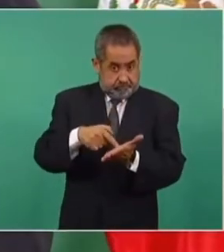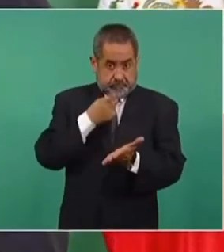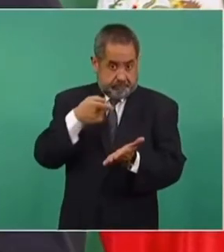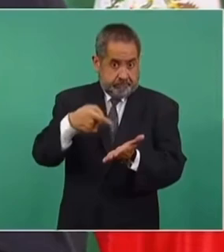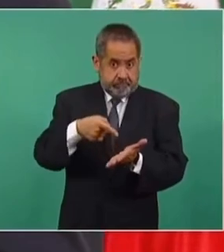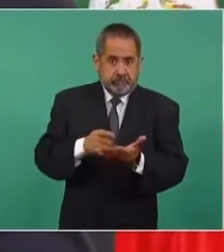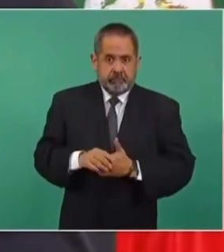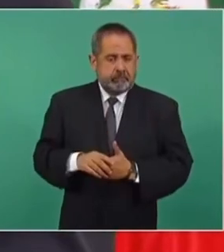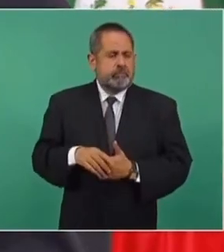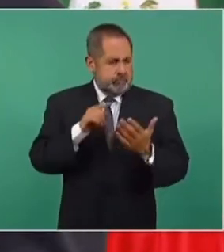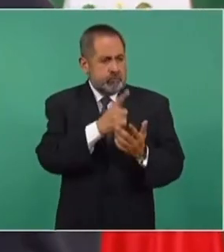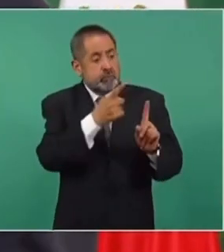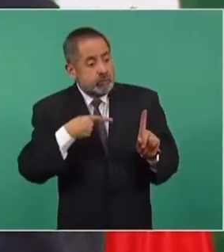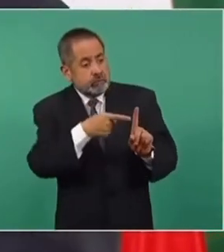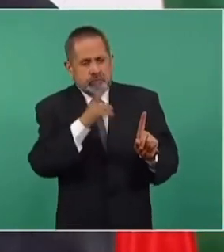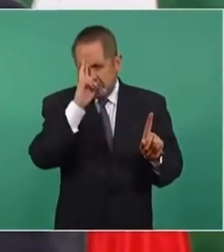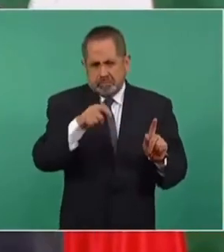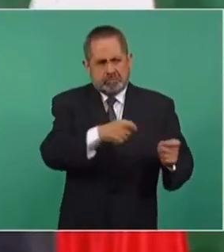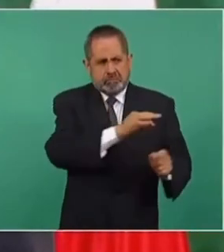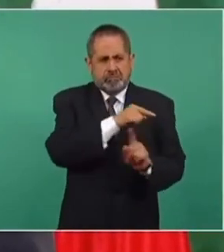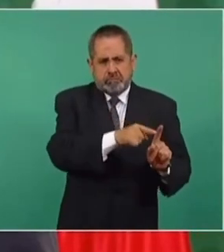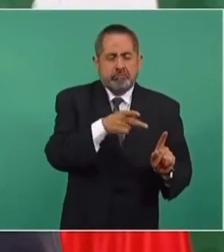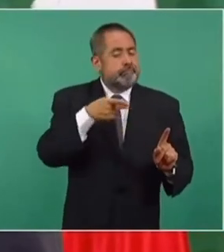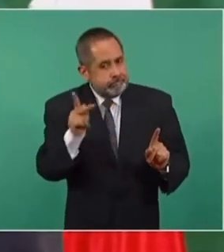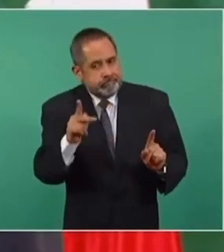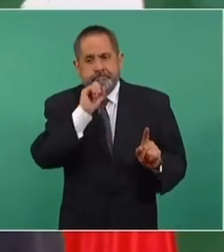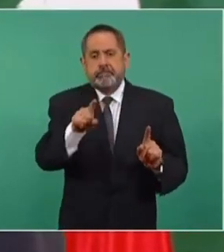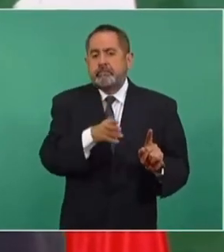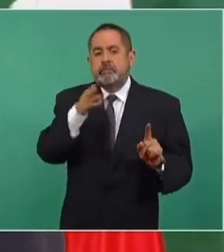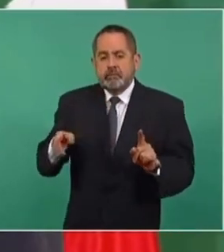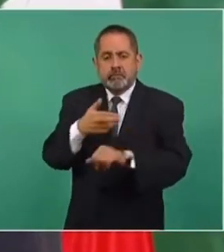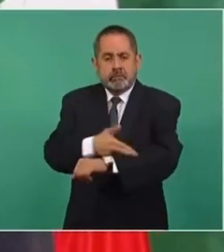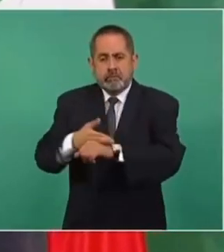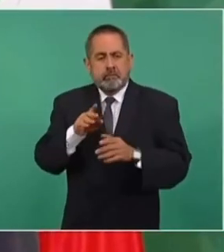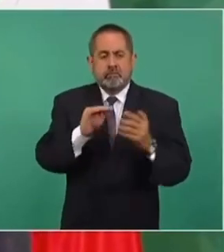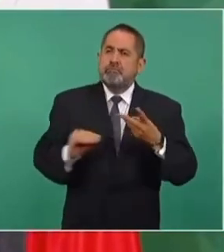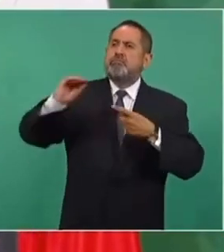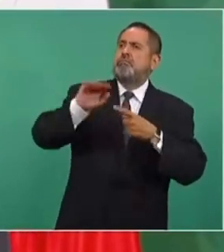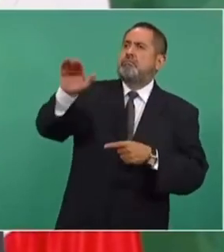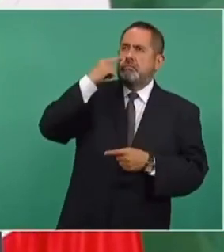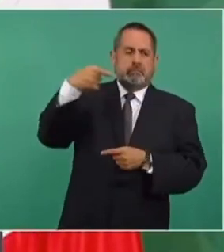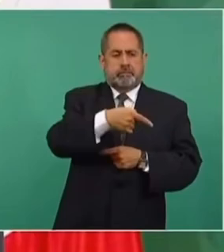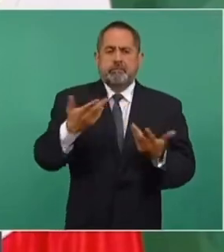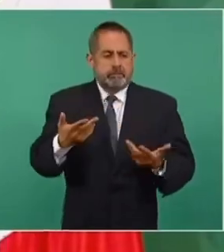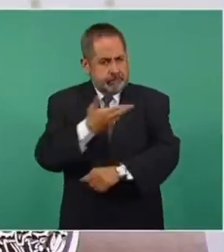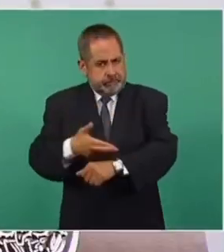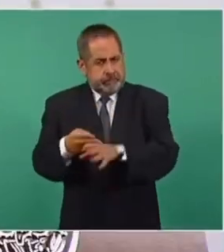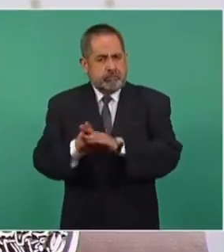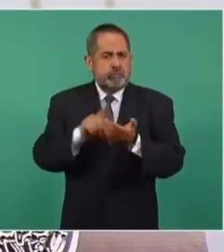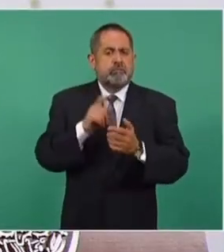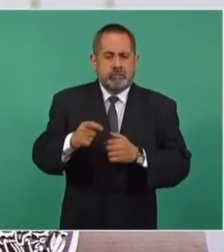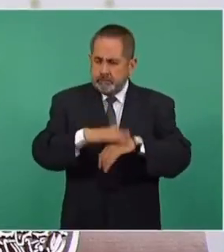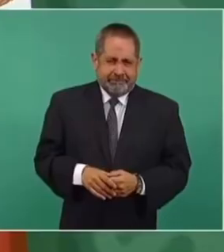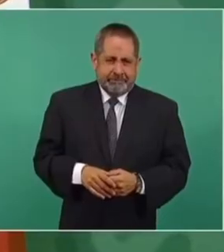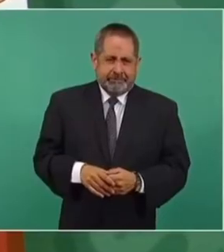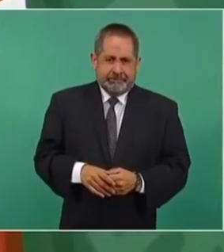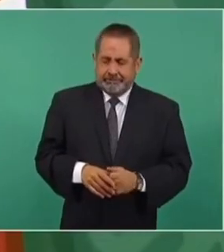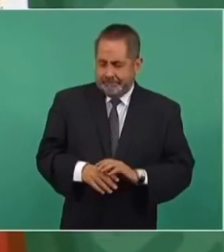Legalmente, esto se va a respetar, pero al mismo tiempo, se va a ir a la instancia correspondiente para aclarar.